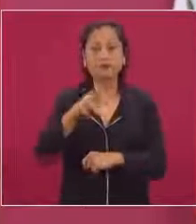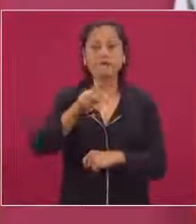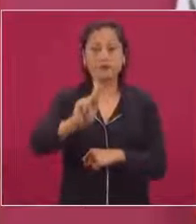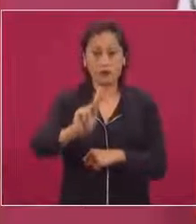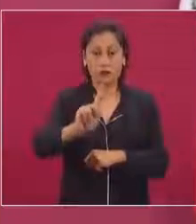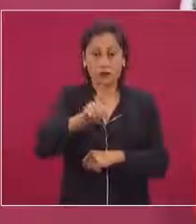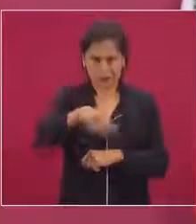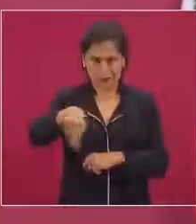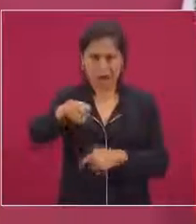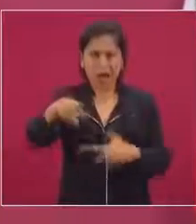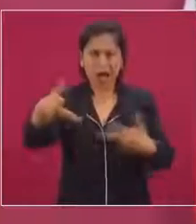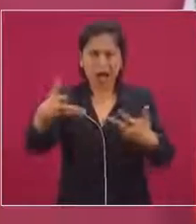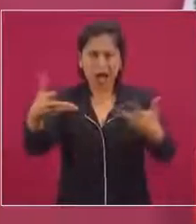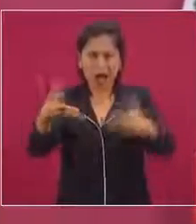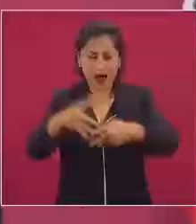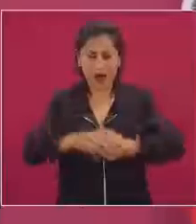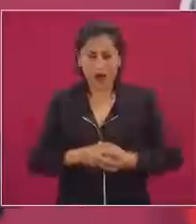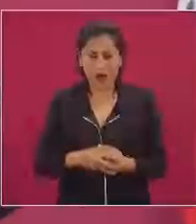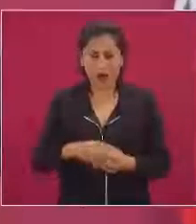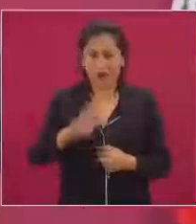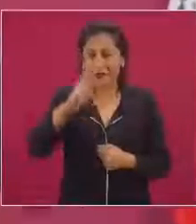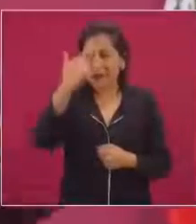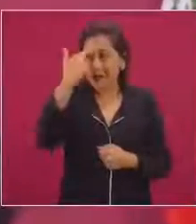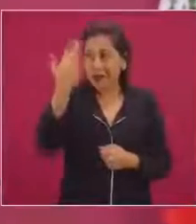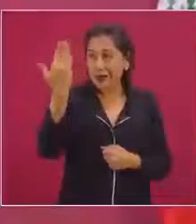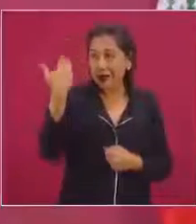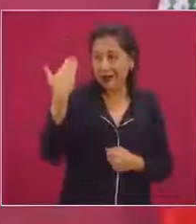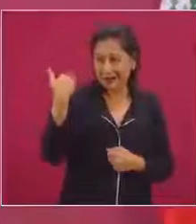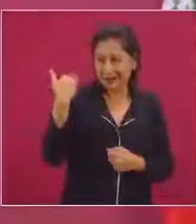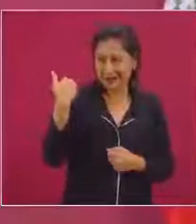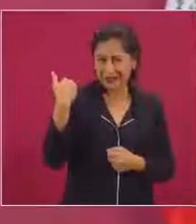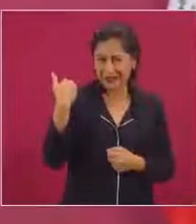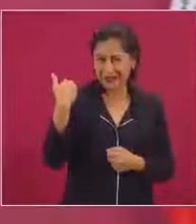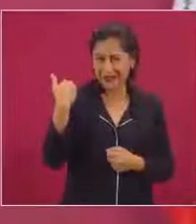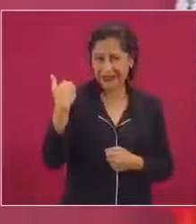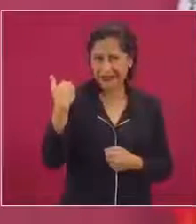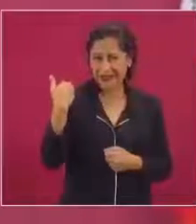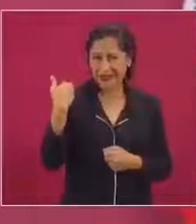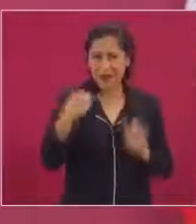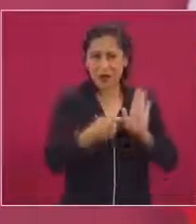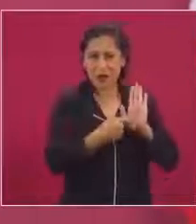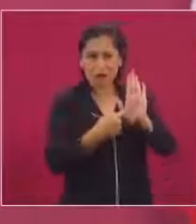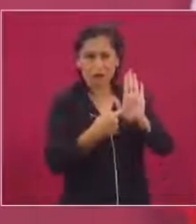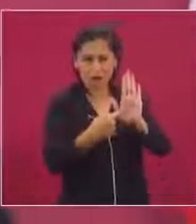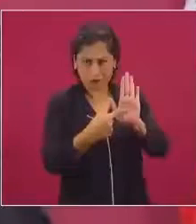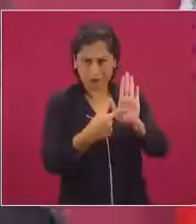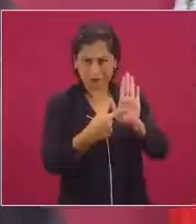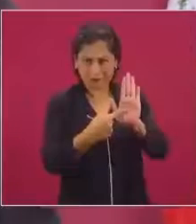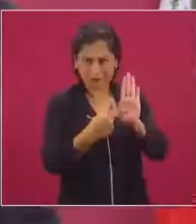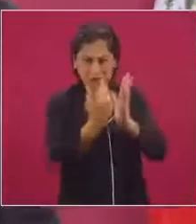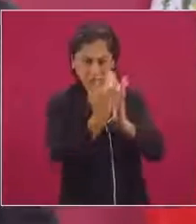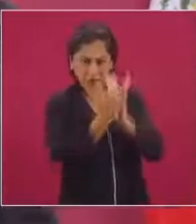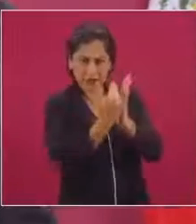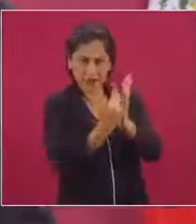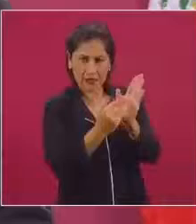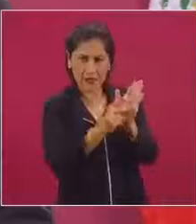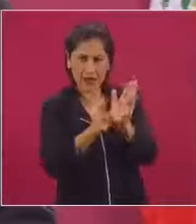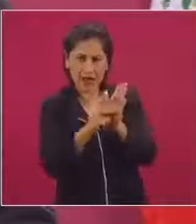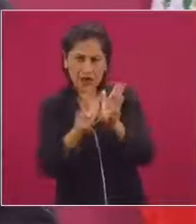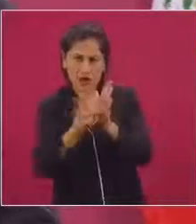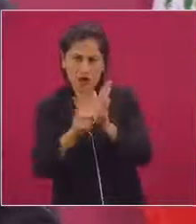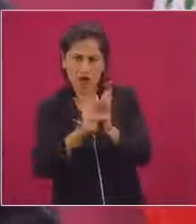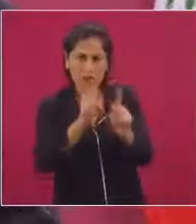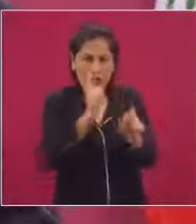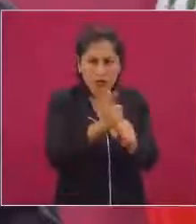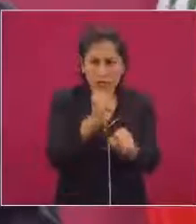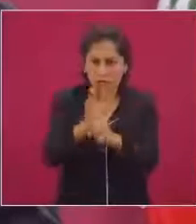vuelven a hacer el ejercicio que hicimos hace unos días, van a encontrar lo mismo en todos